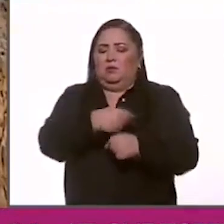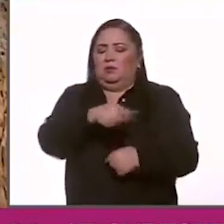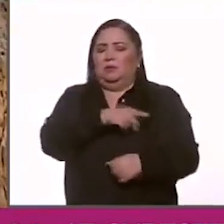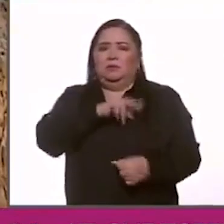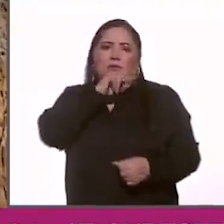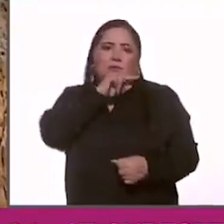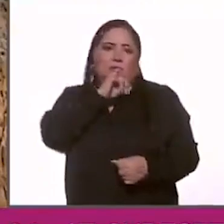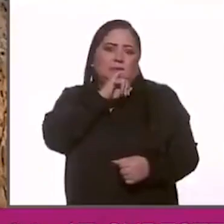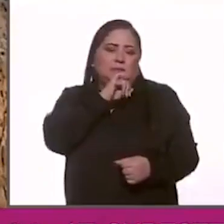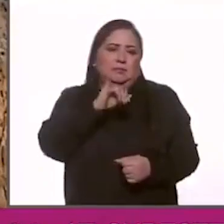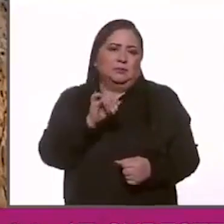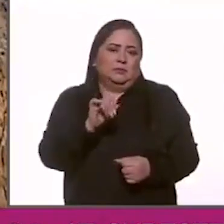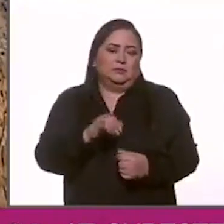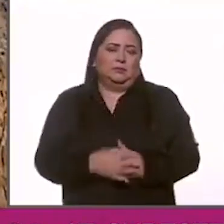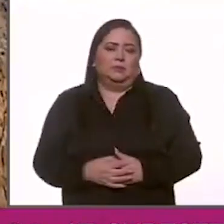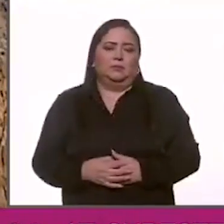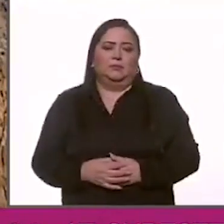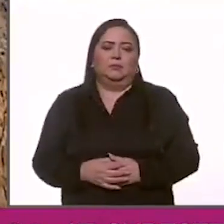afrontamos.